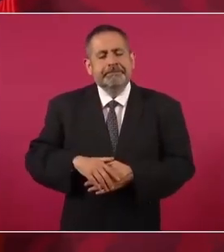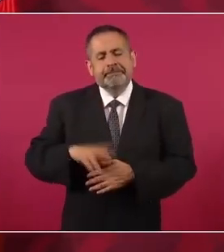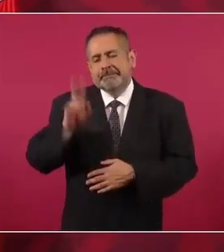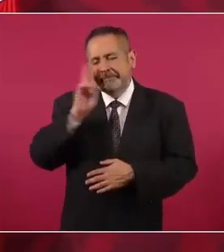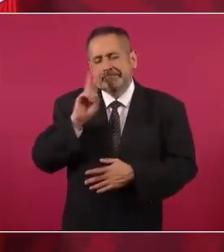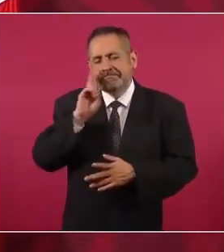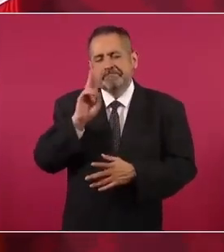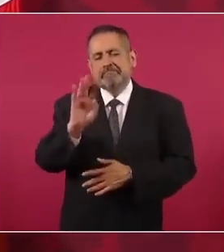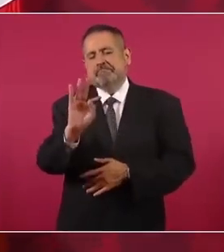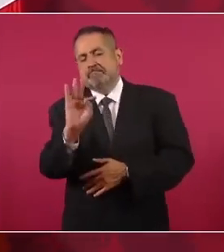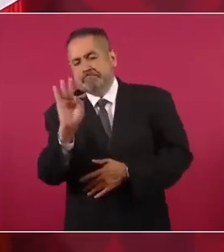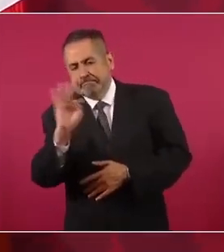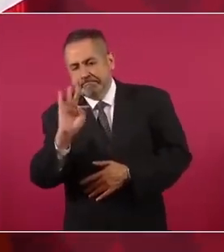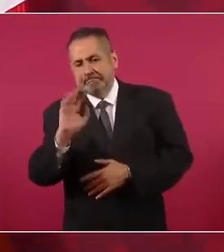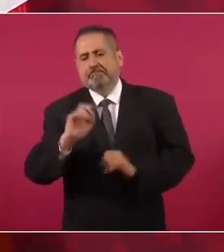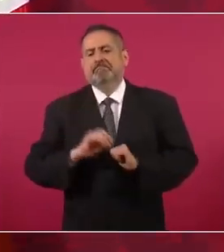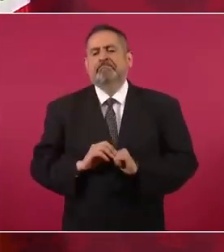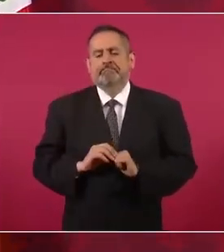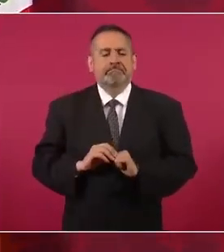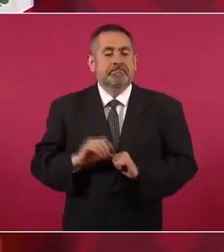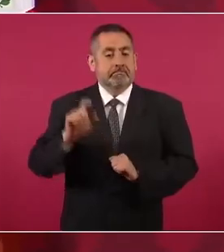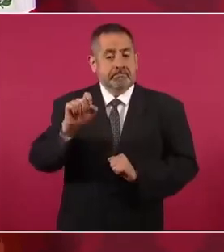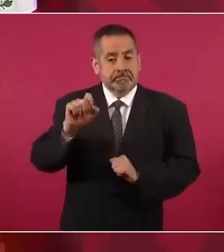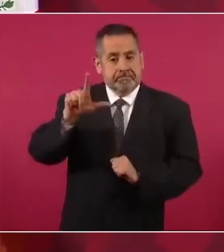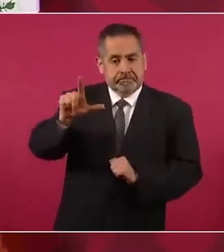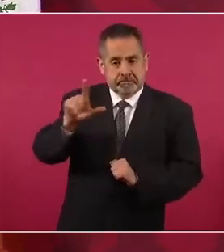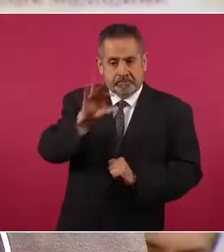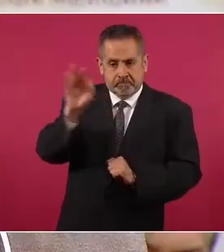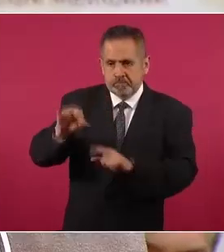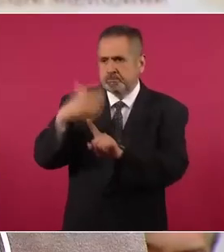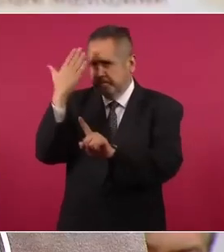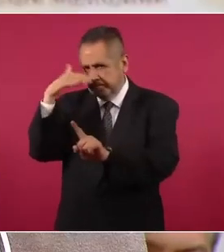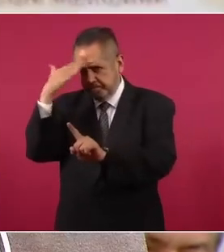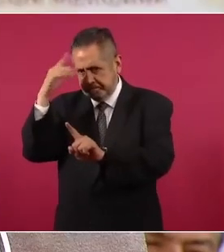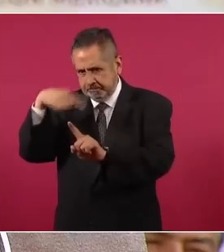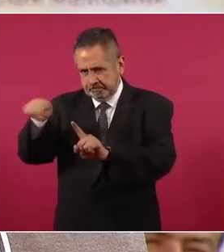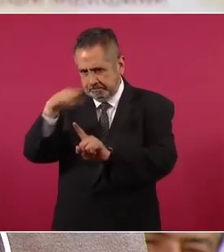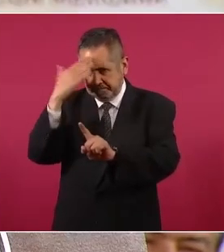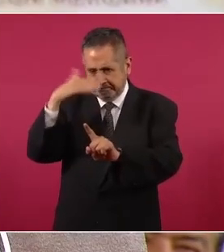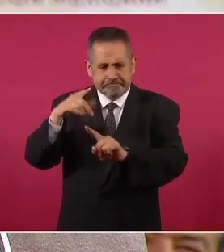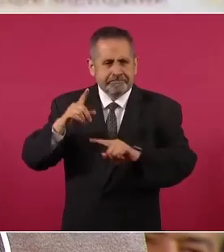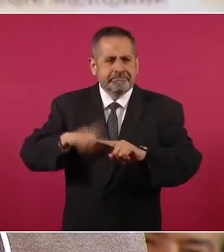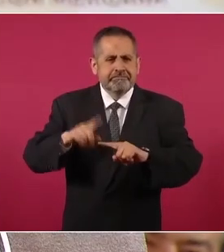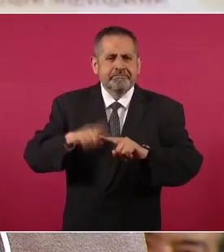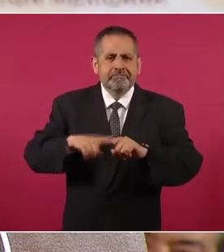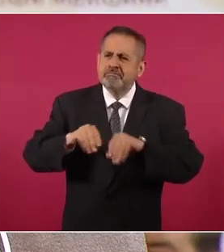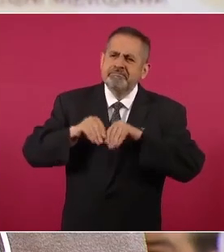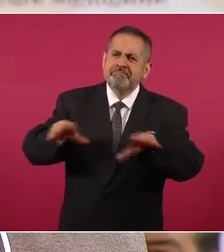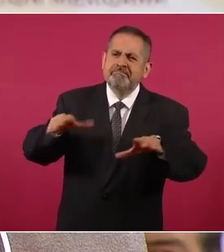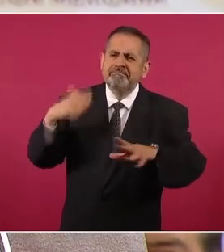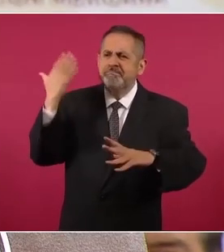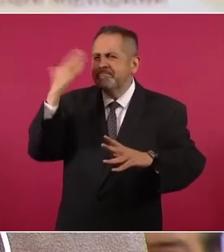concedencia, que sólo es el 27, ¿quiénes son los más informados?